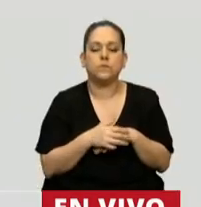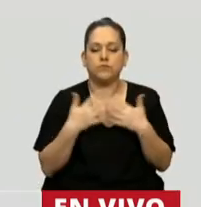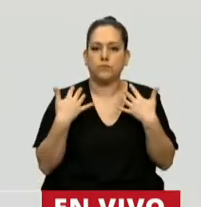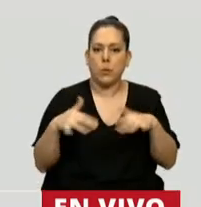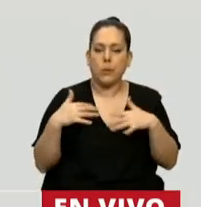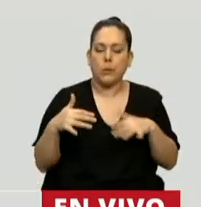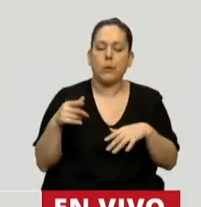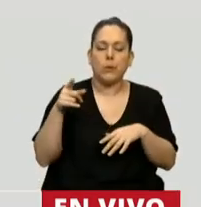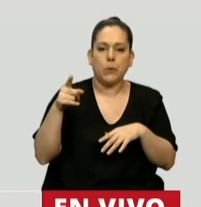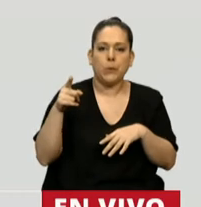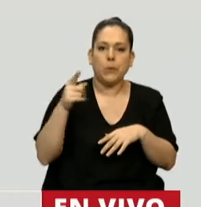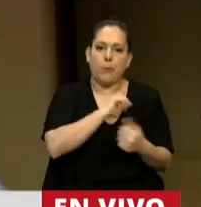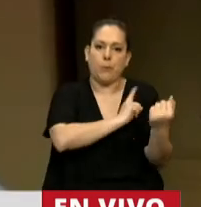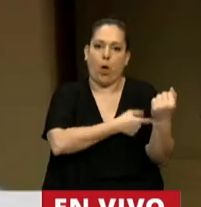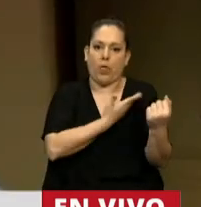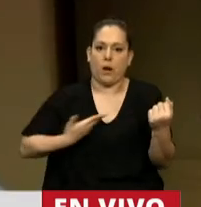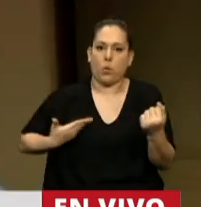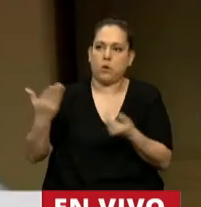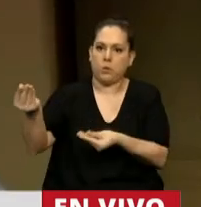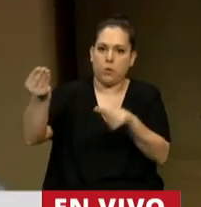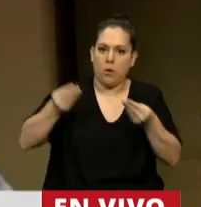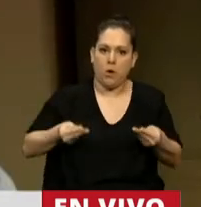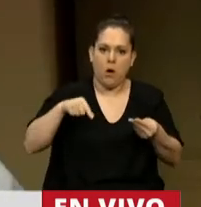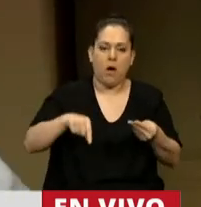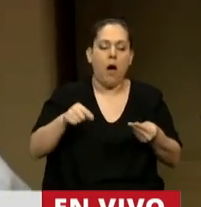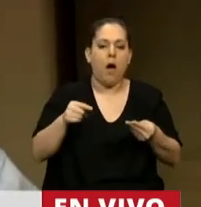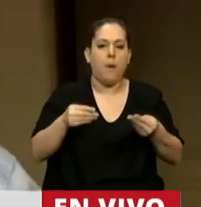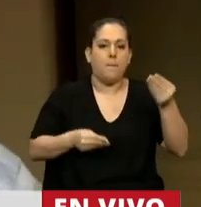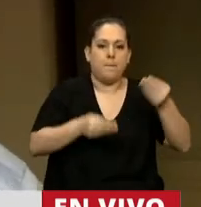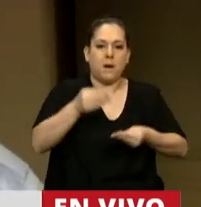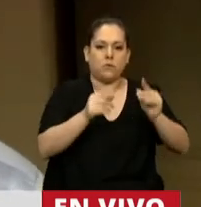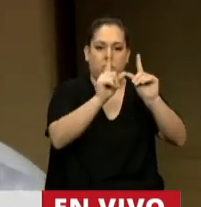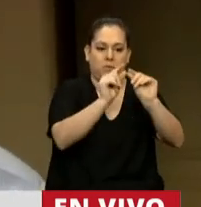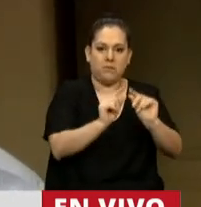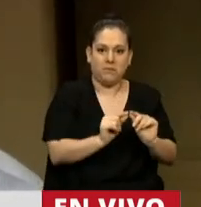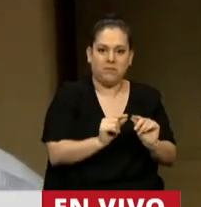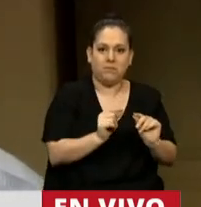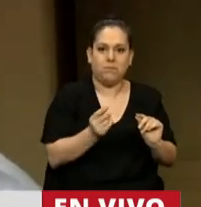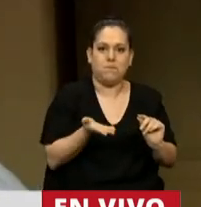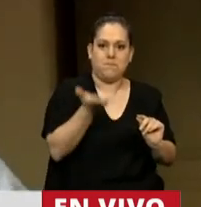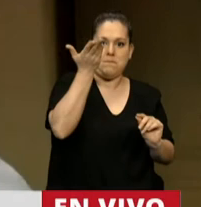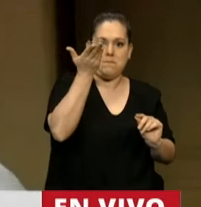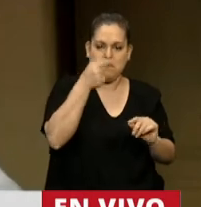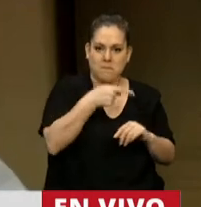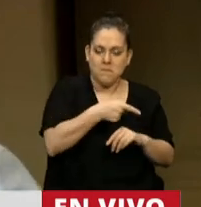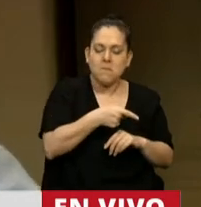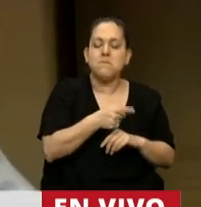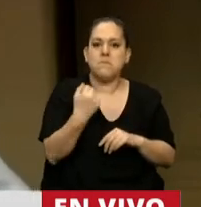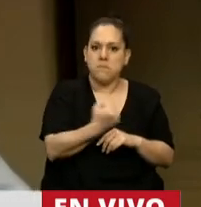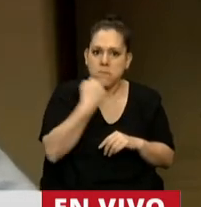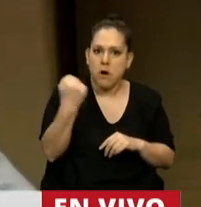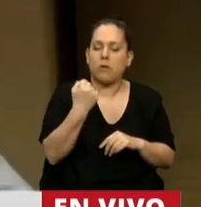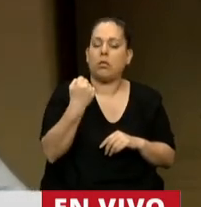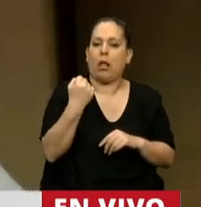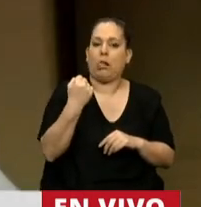que ha hecho el Poder Ejecutivo Nacional de la ampliación del presupuesto. Creo que es importante ir fortaleciendo